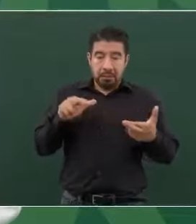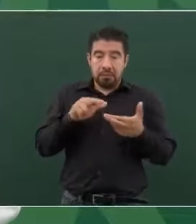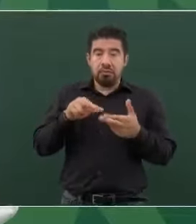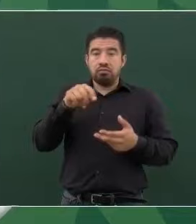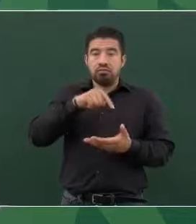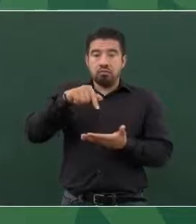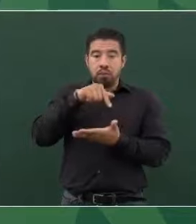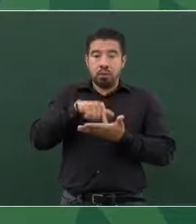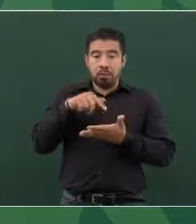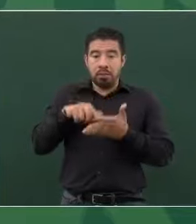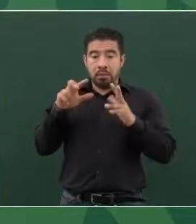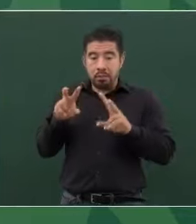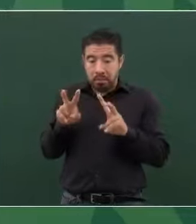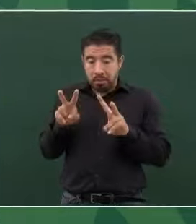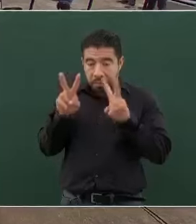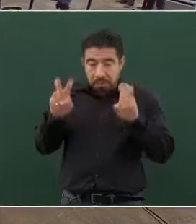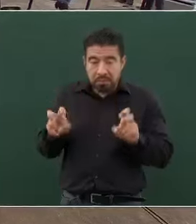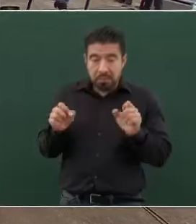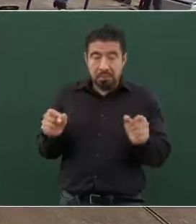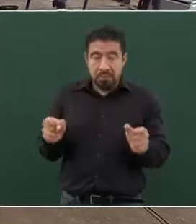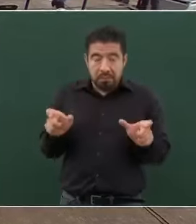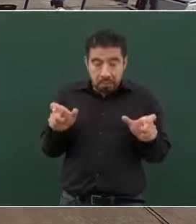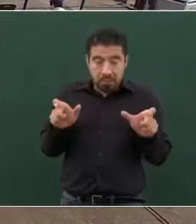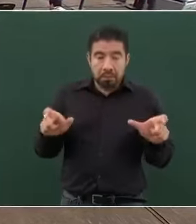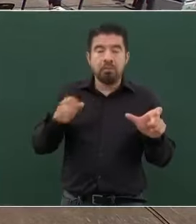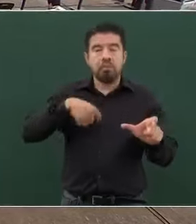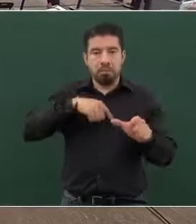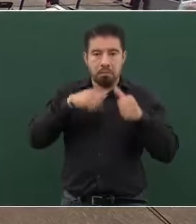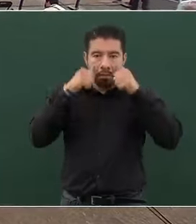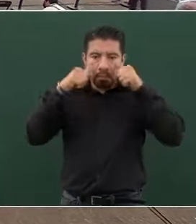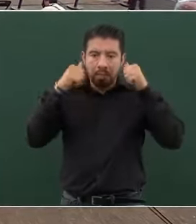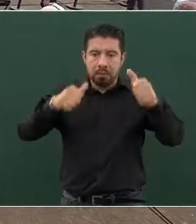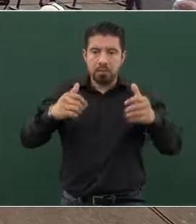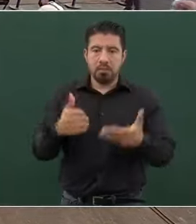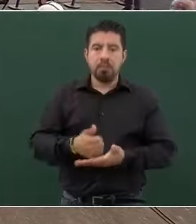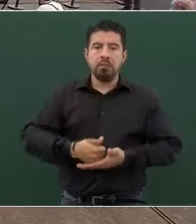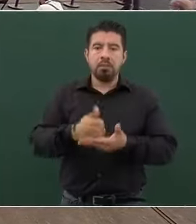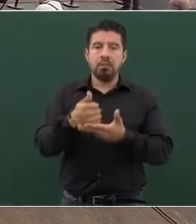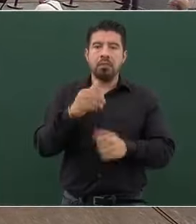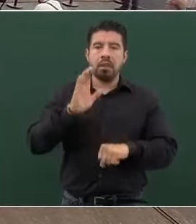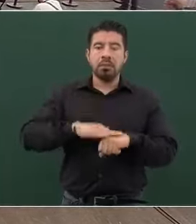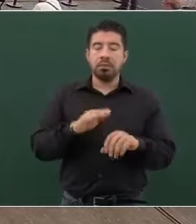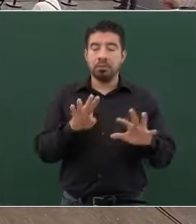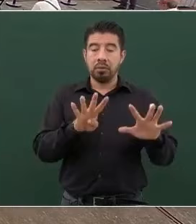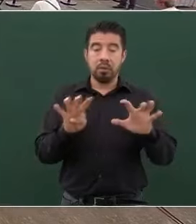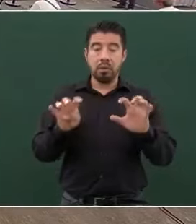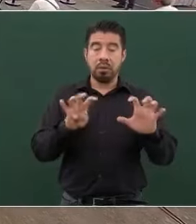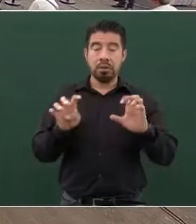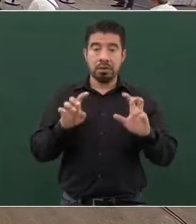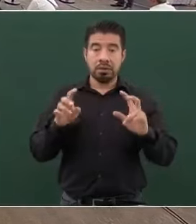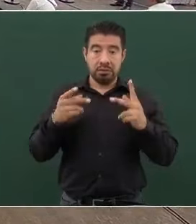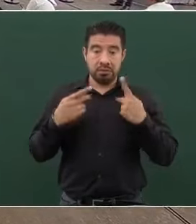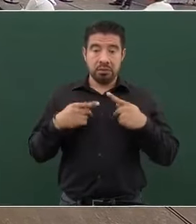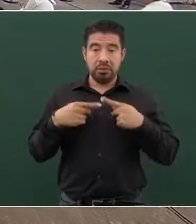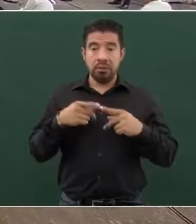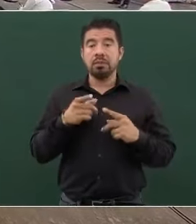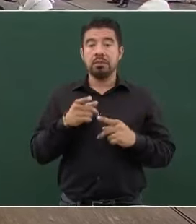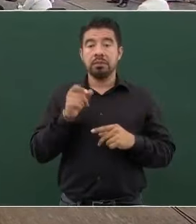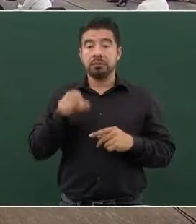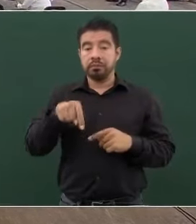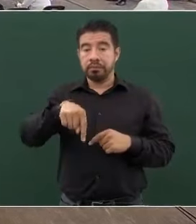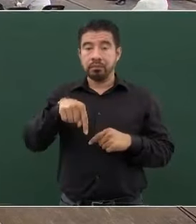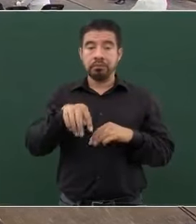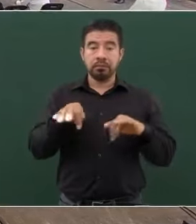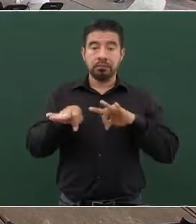en la región, y ahí mismo estamos